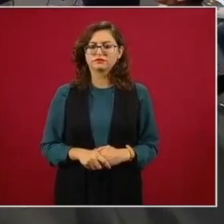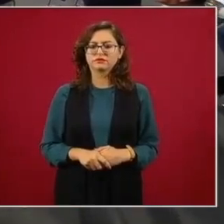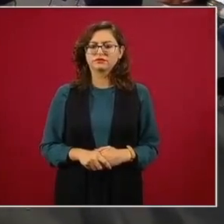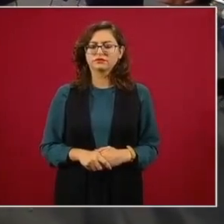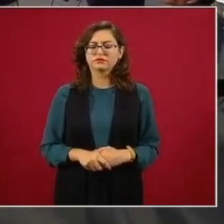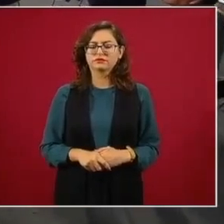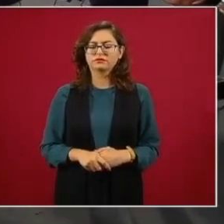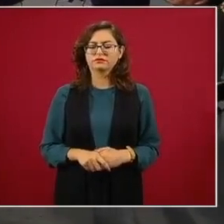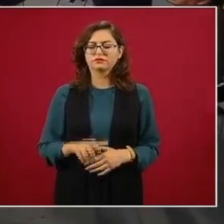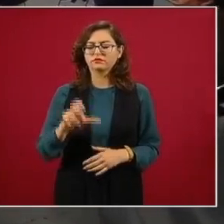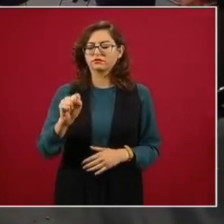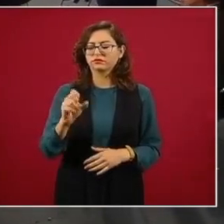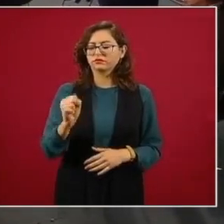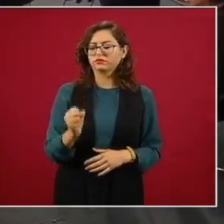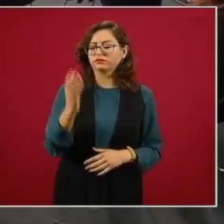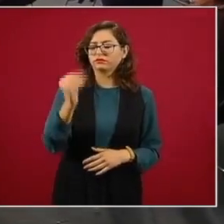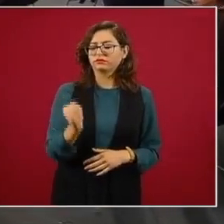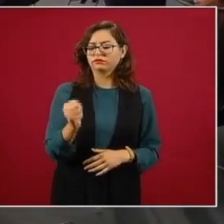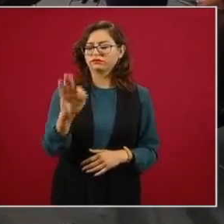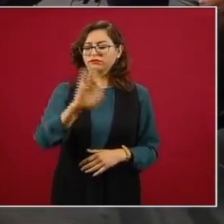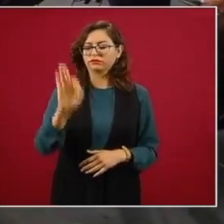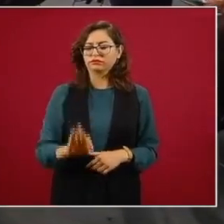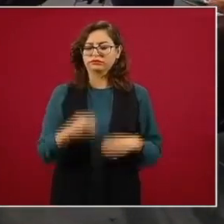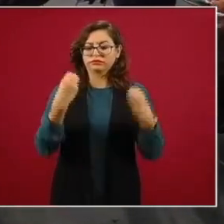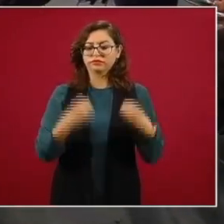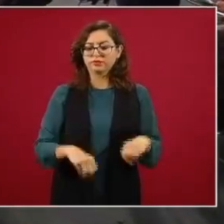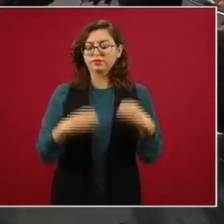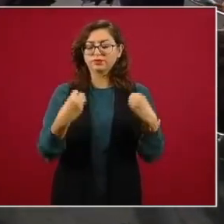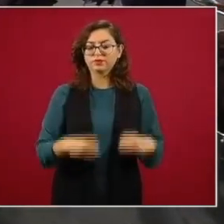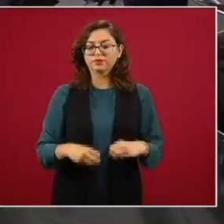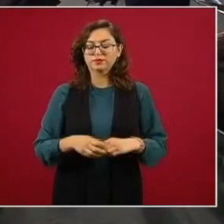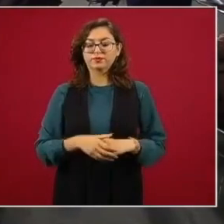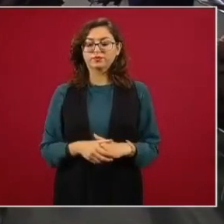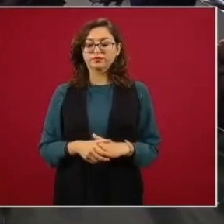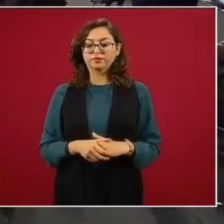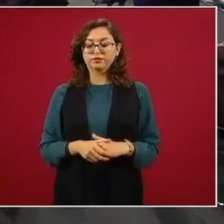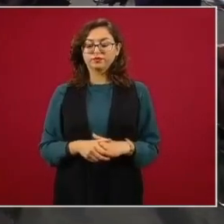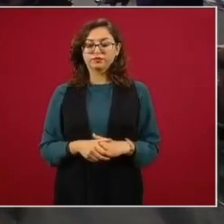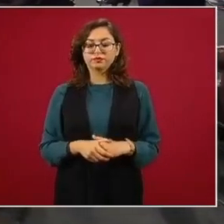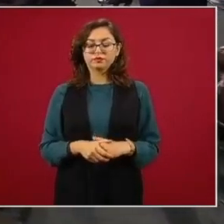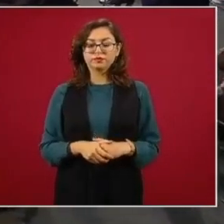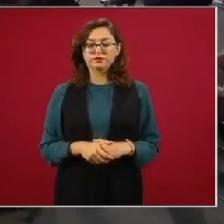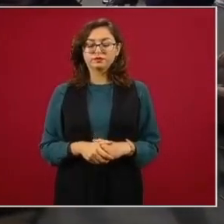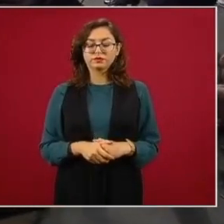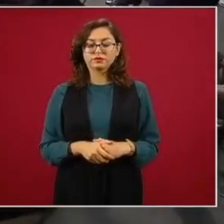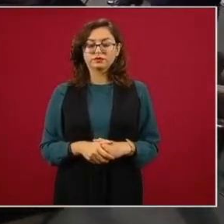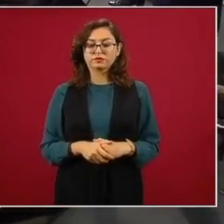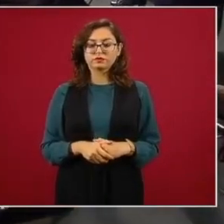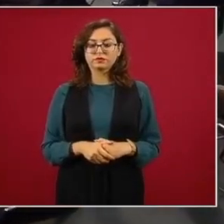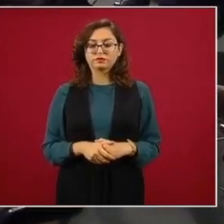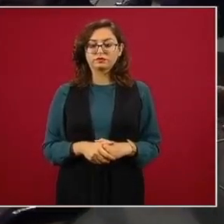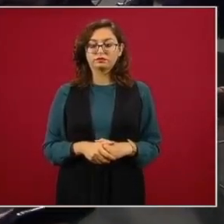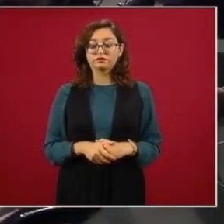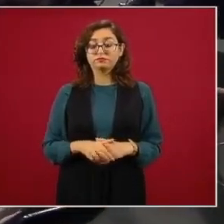69 de ocupación aquí estaba